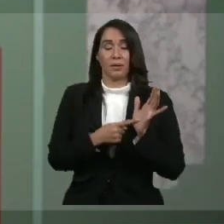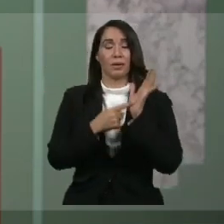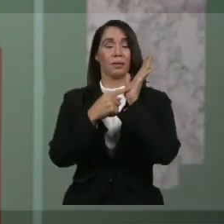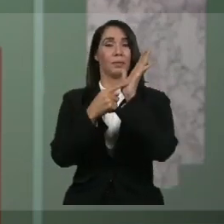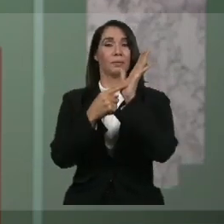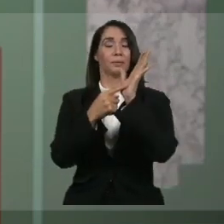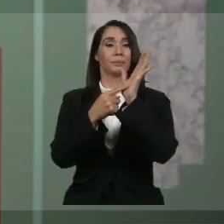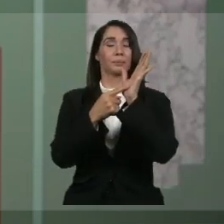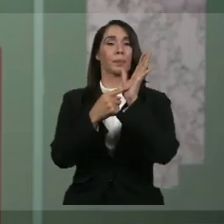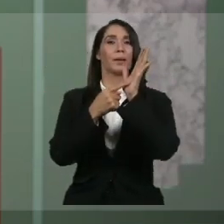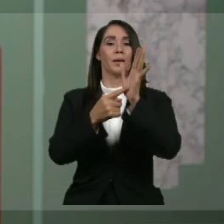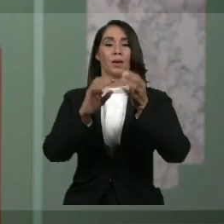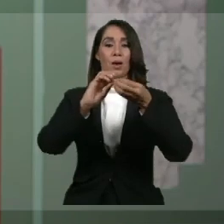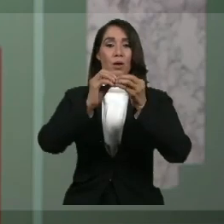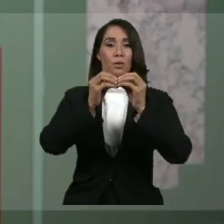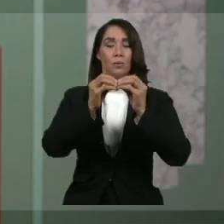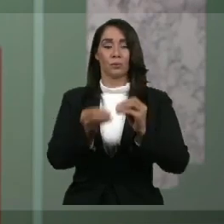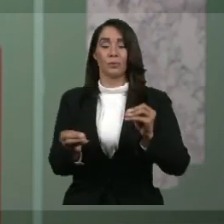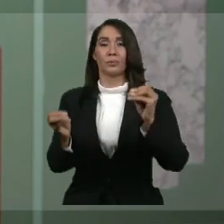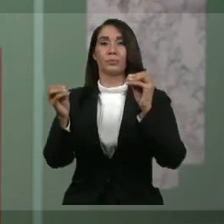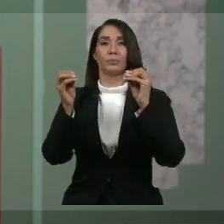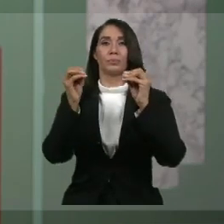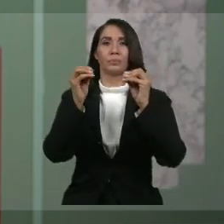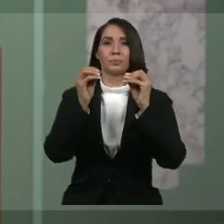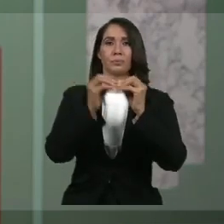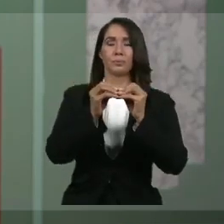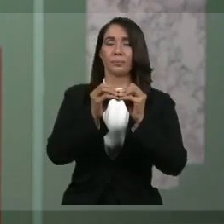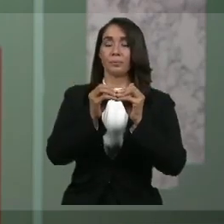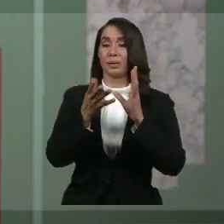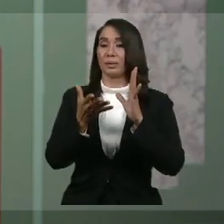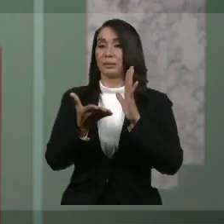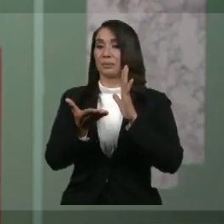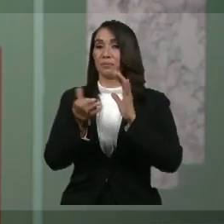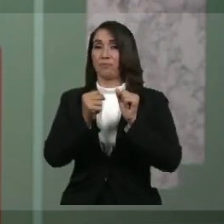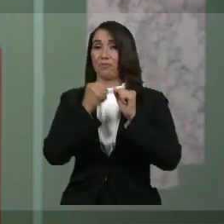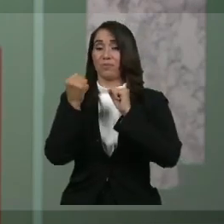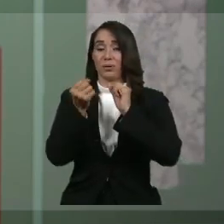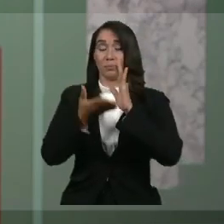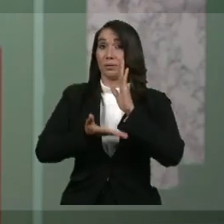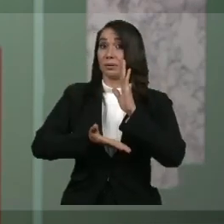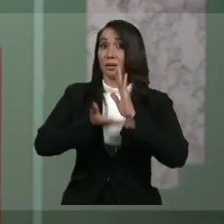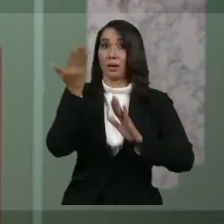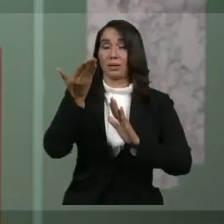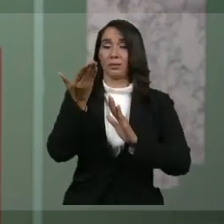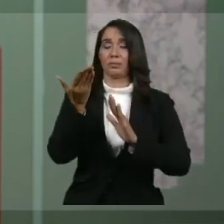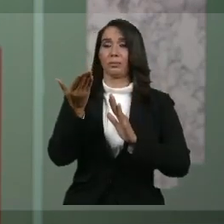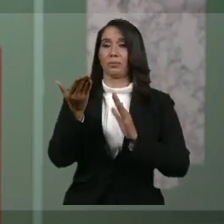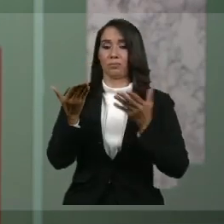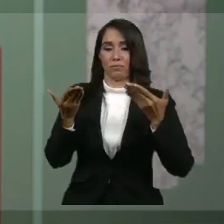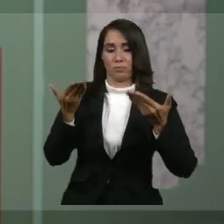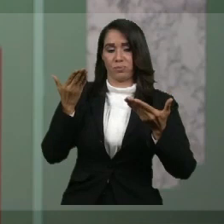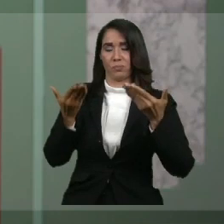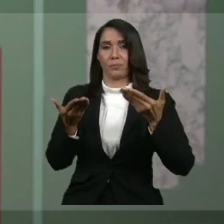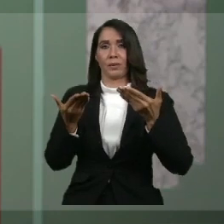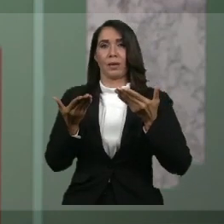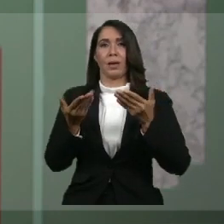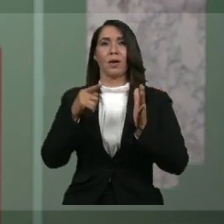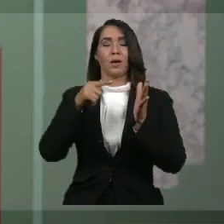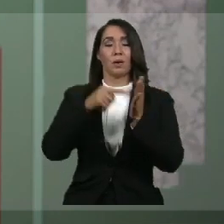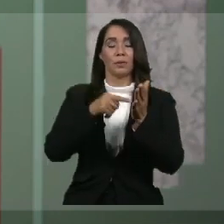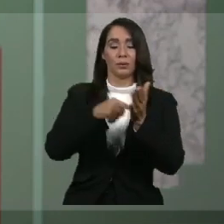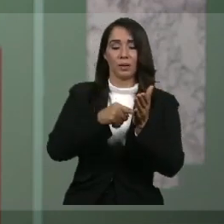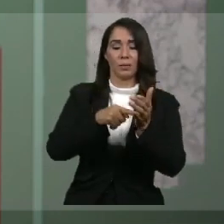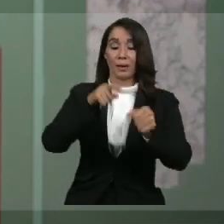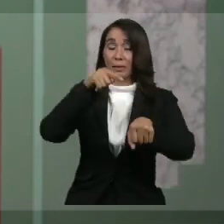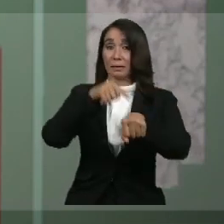presentaban números mucho más dramáticos que lo que muestra nuestra nación cuando se encontraban en la